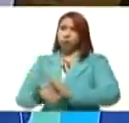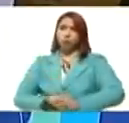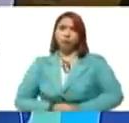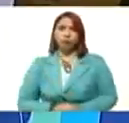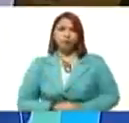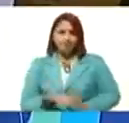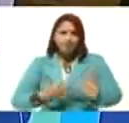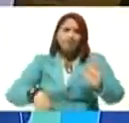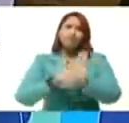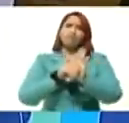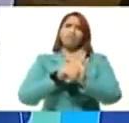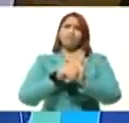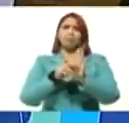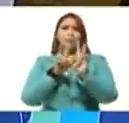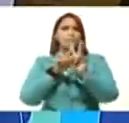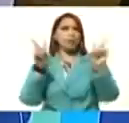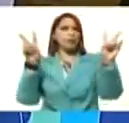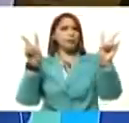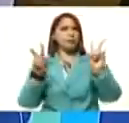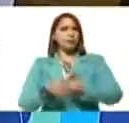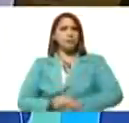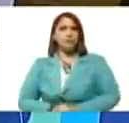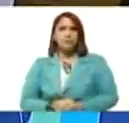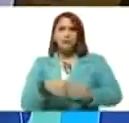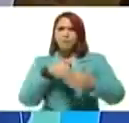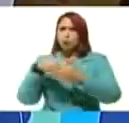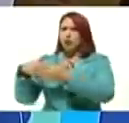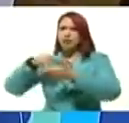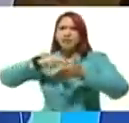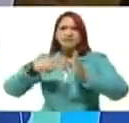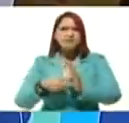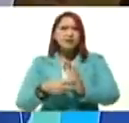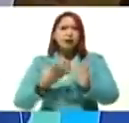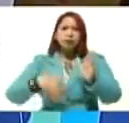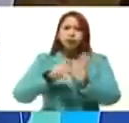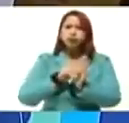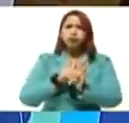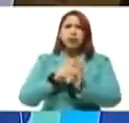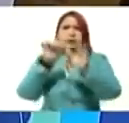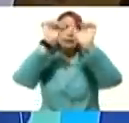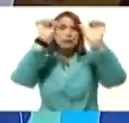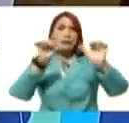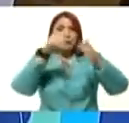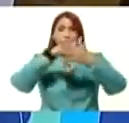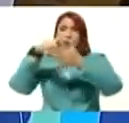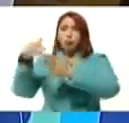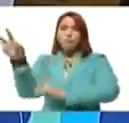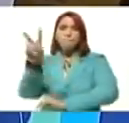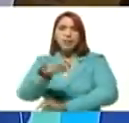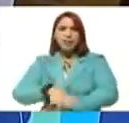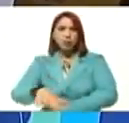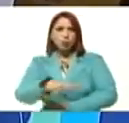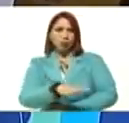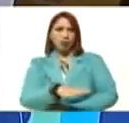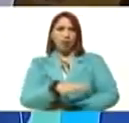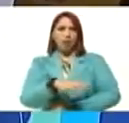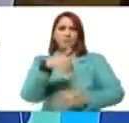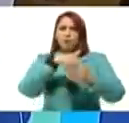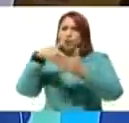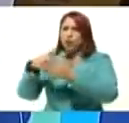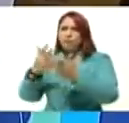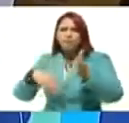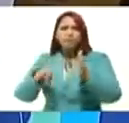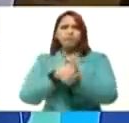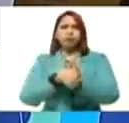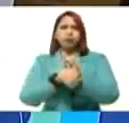ratificar la paz. Votar es ratificar el sistema electoral venezolano. Votar es ratificar